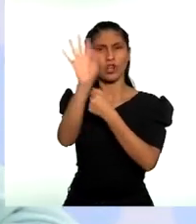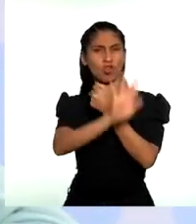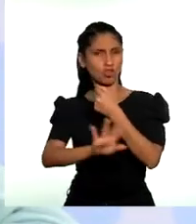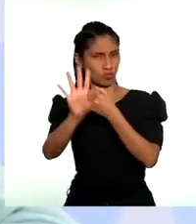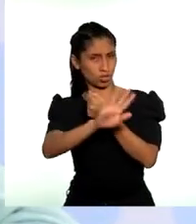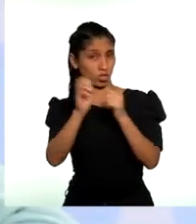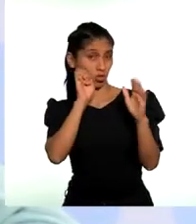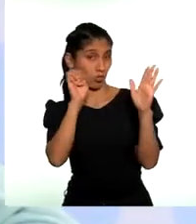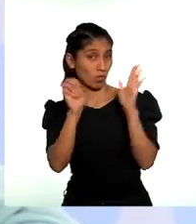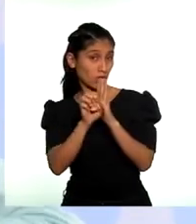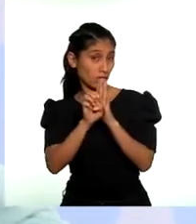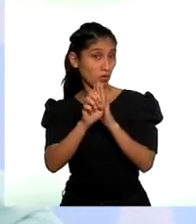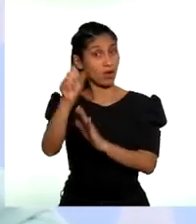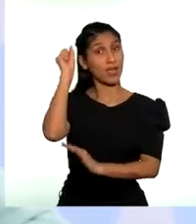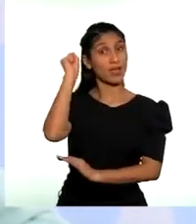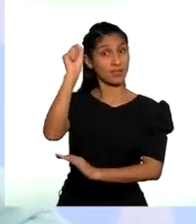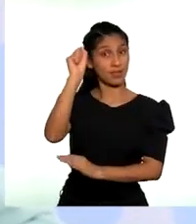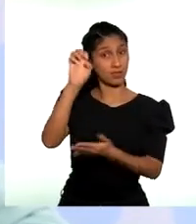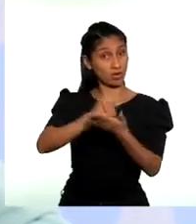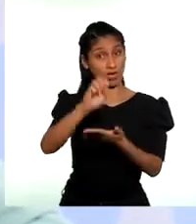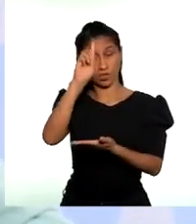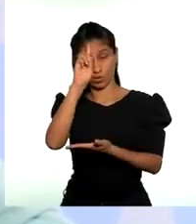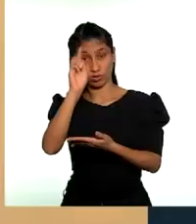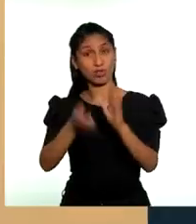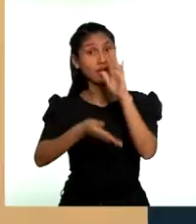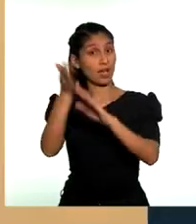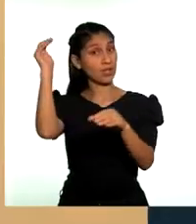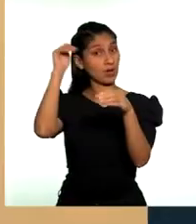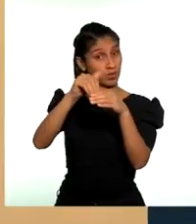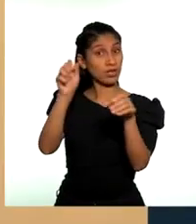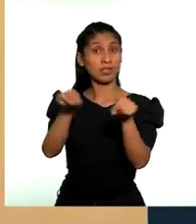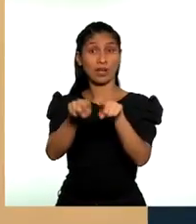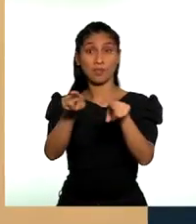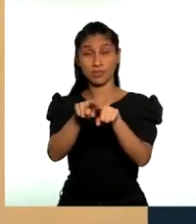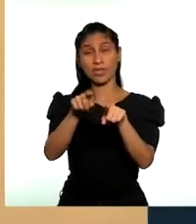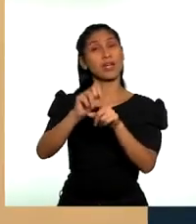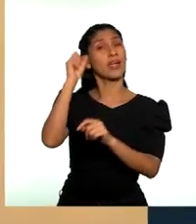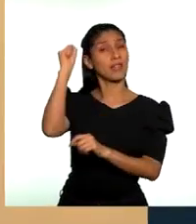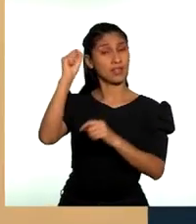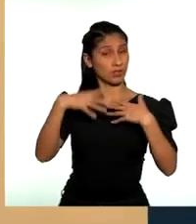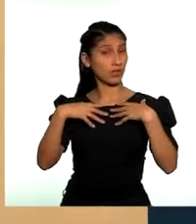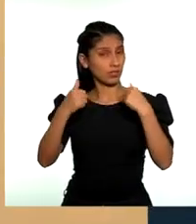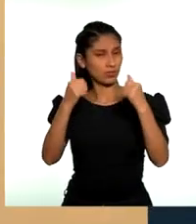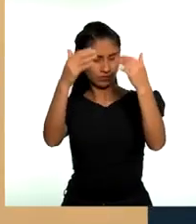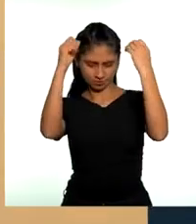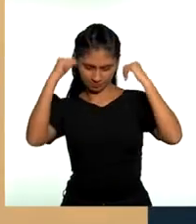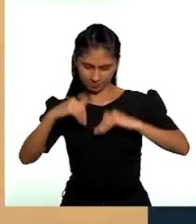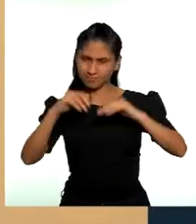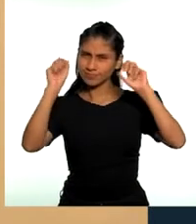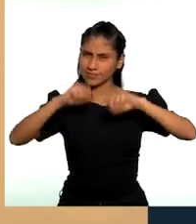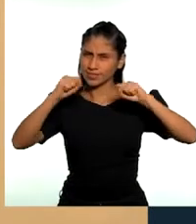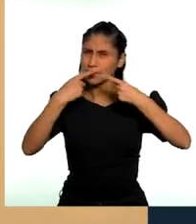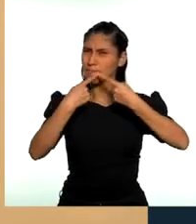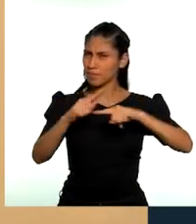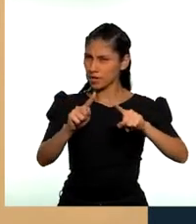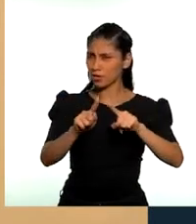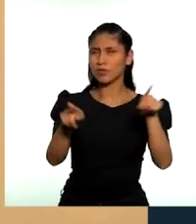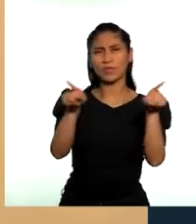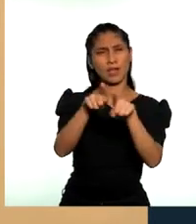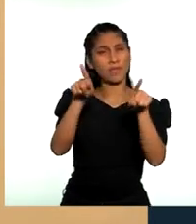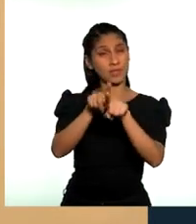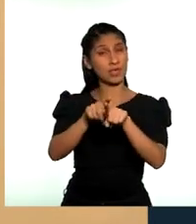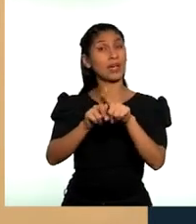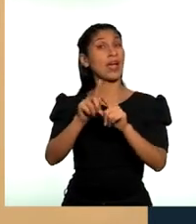derecho a la educación, al voto y a la salud. Muy bien. Sin embargo, existen derechos